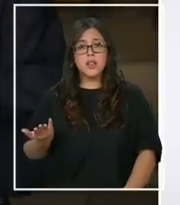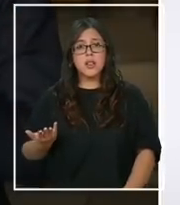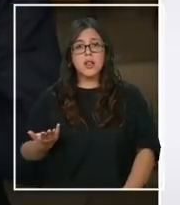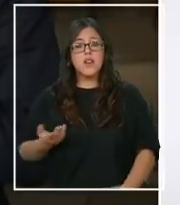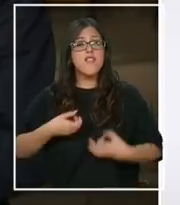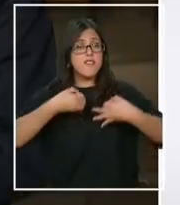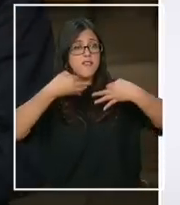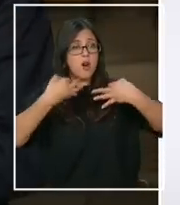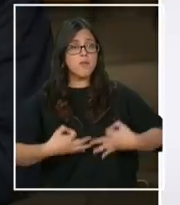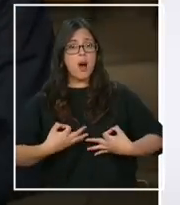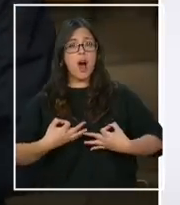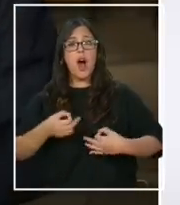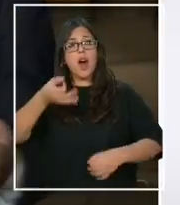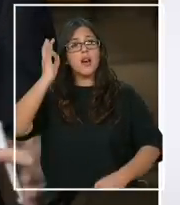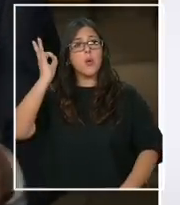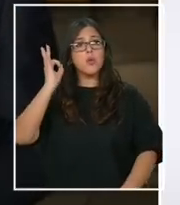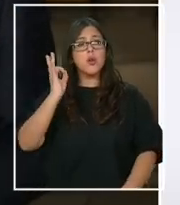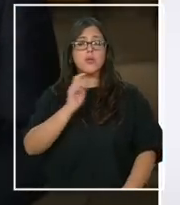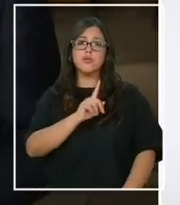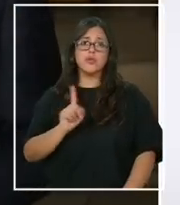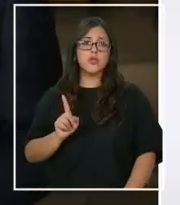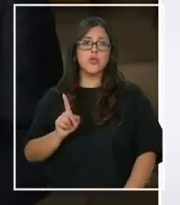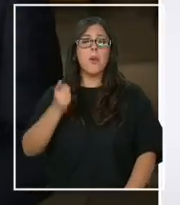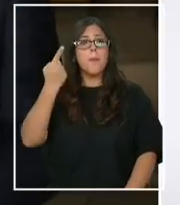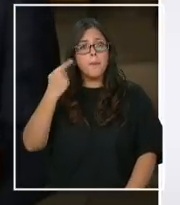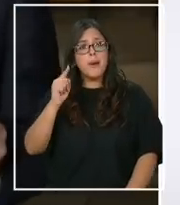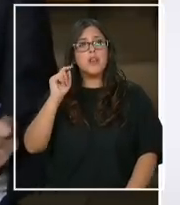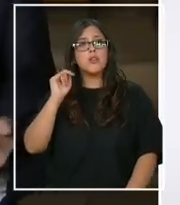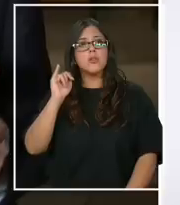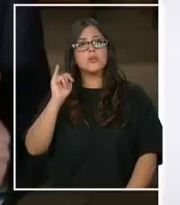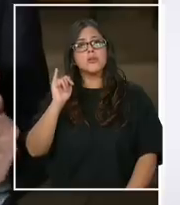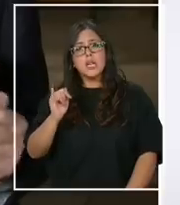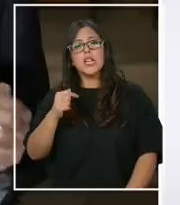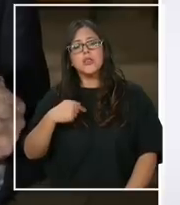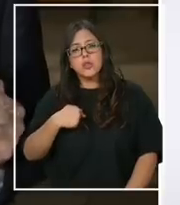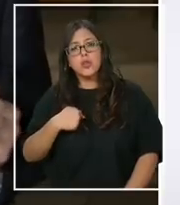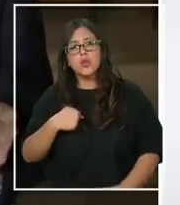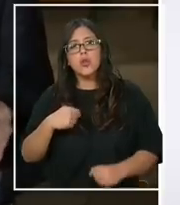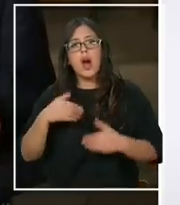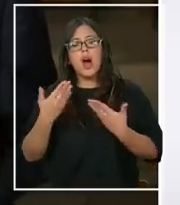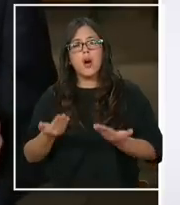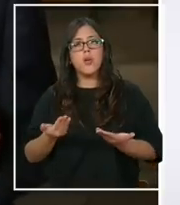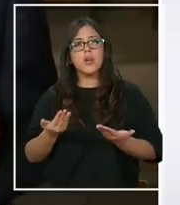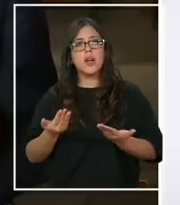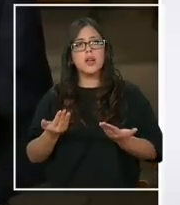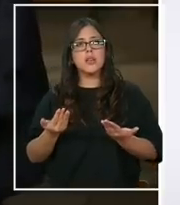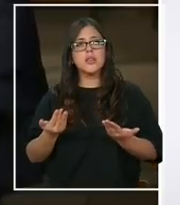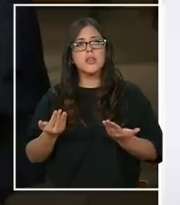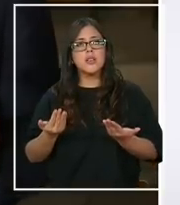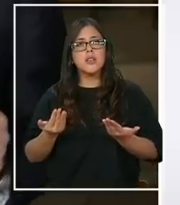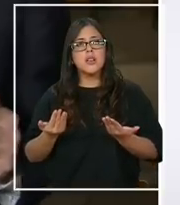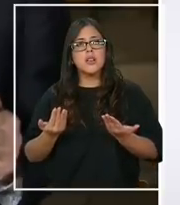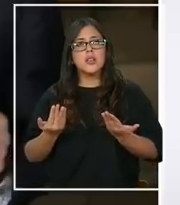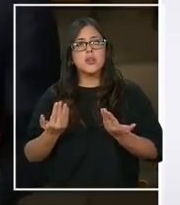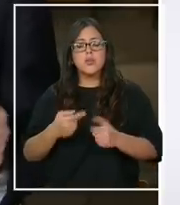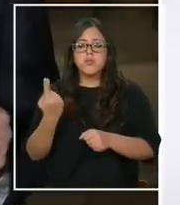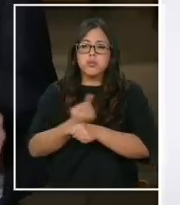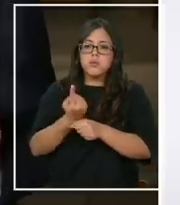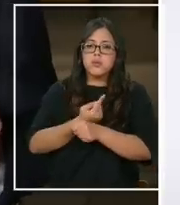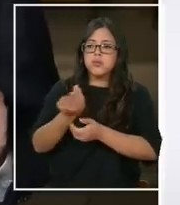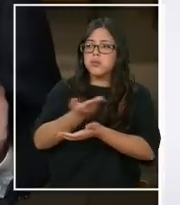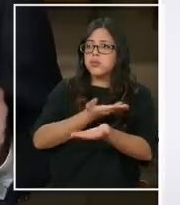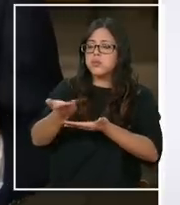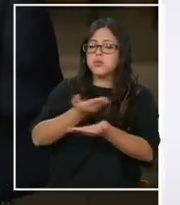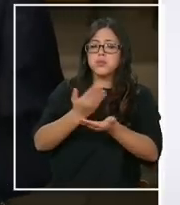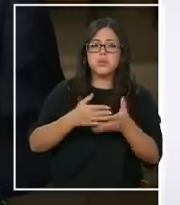Formalmente, no he tenido una reunión con la bancada si yo estoy haciendo una ronda de diálogo con todas las